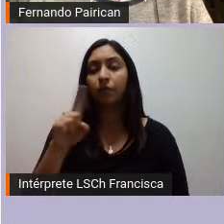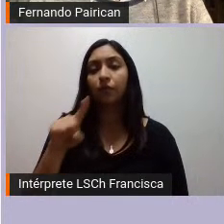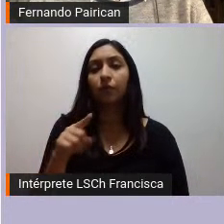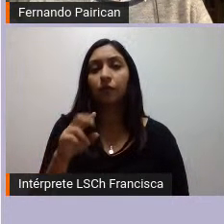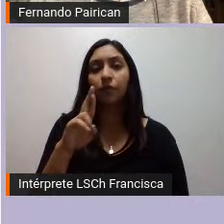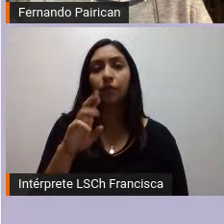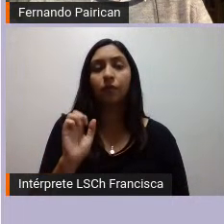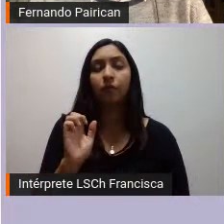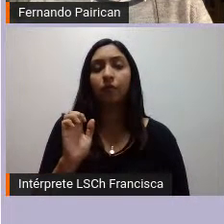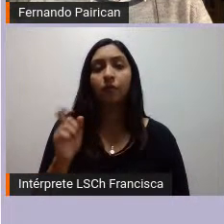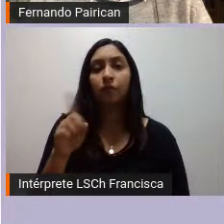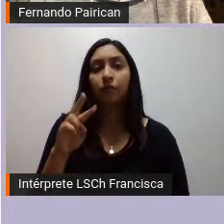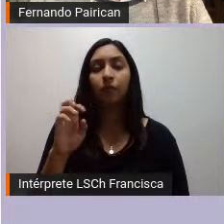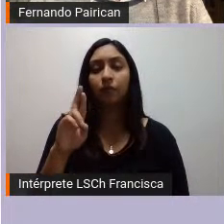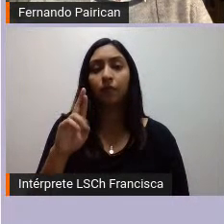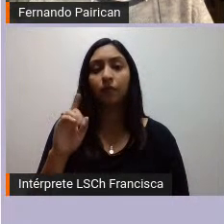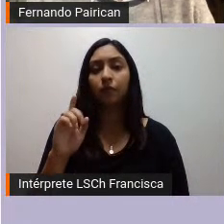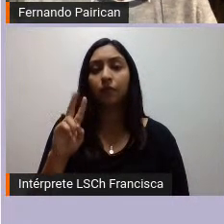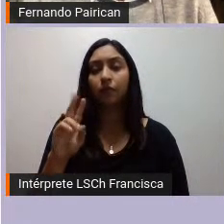fue una